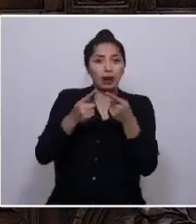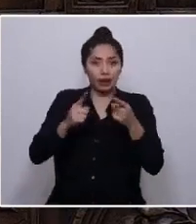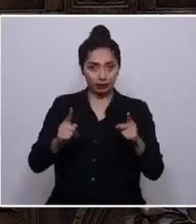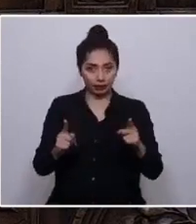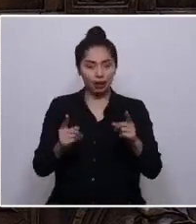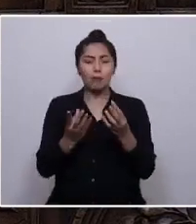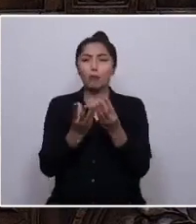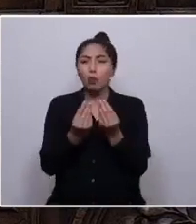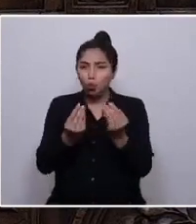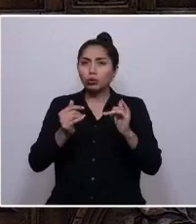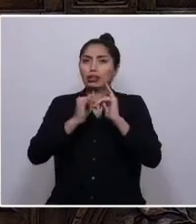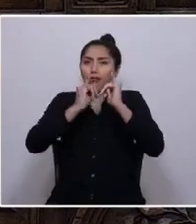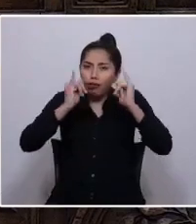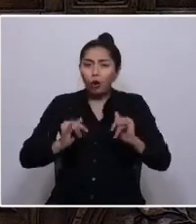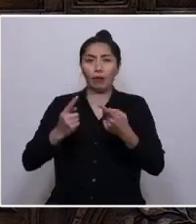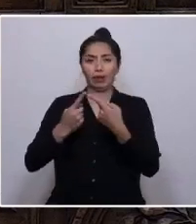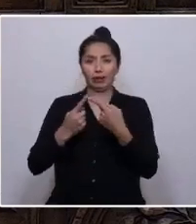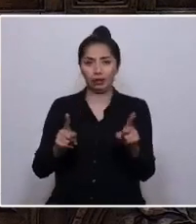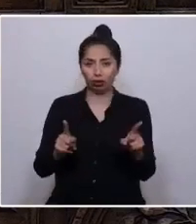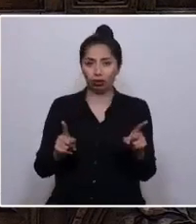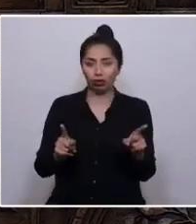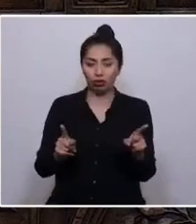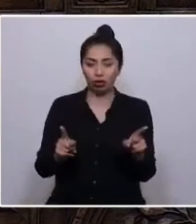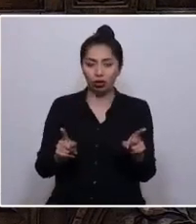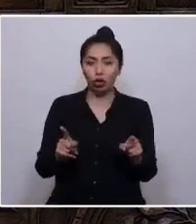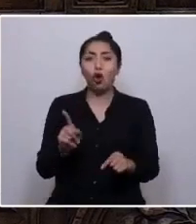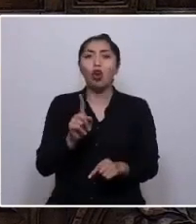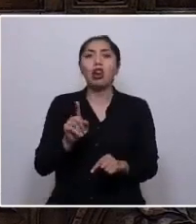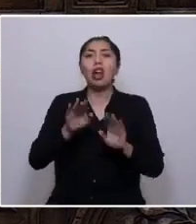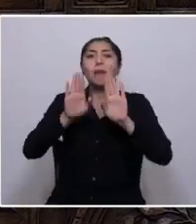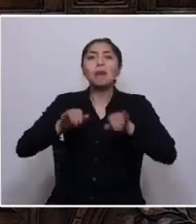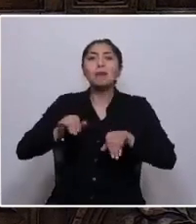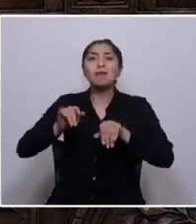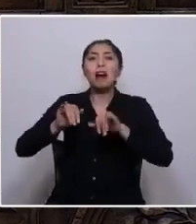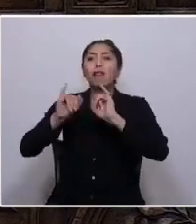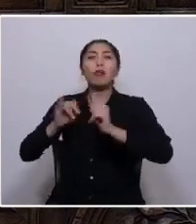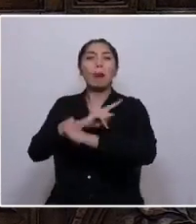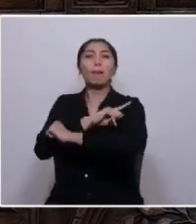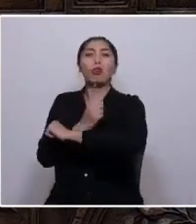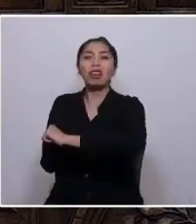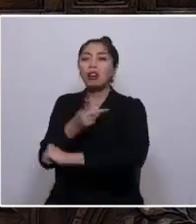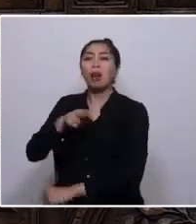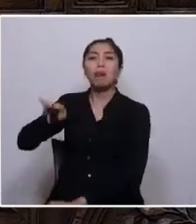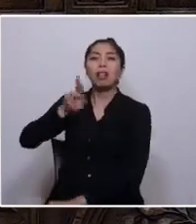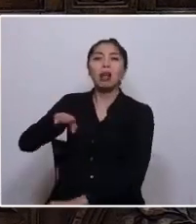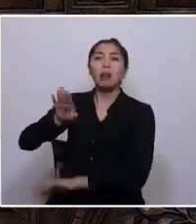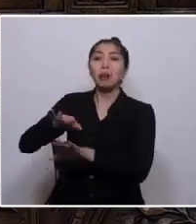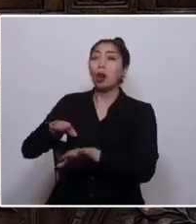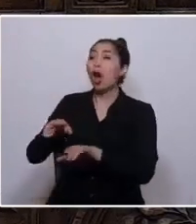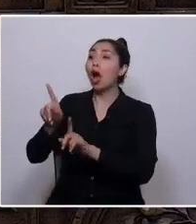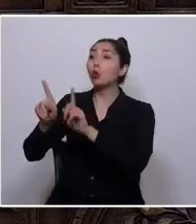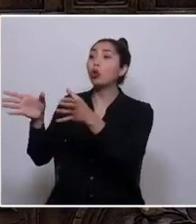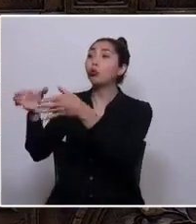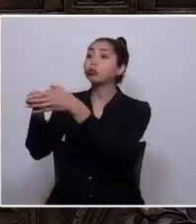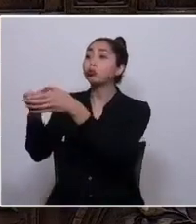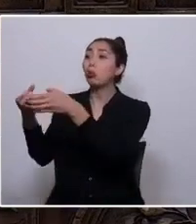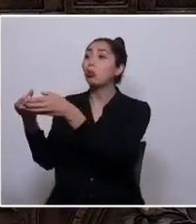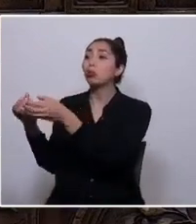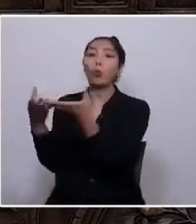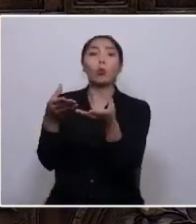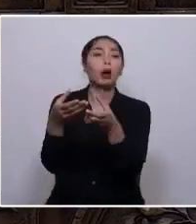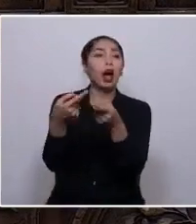maneras distinto. No es reproducir esta misma forma de poder que ahora pase de unas pocas manos ahora a muchas manos.